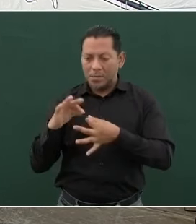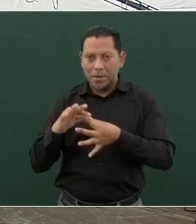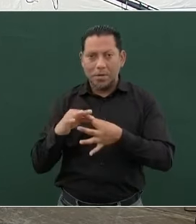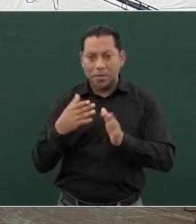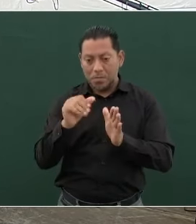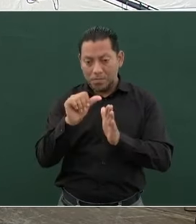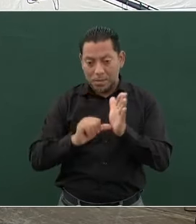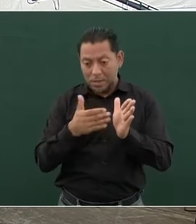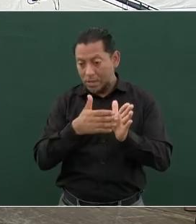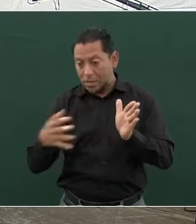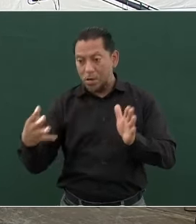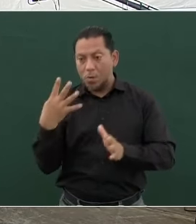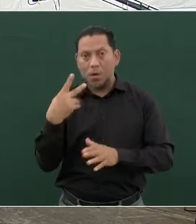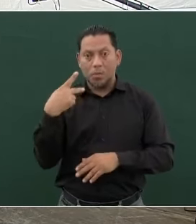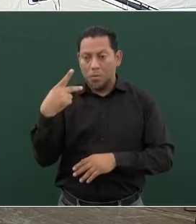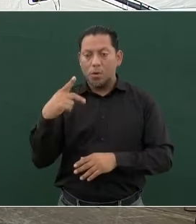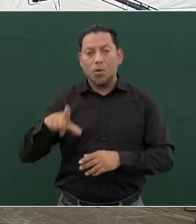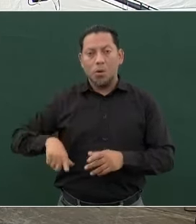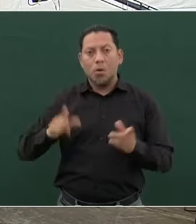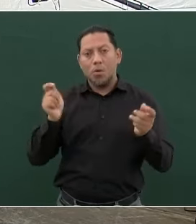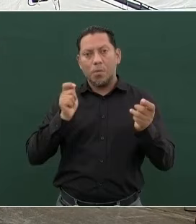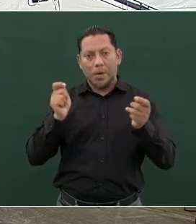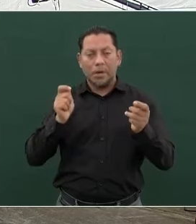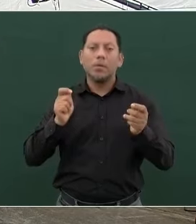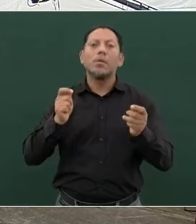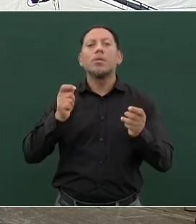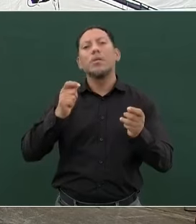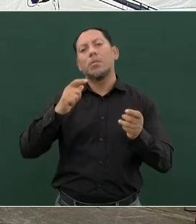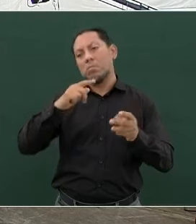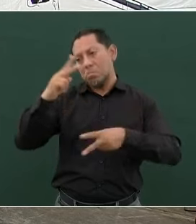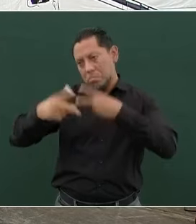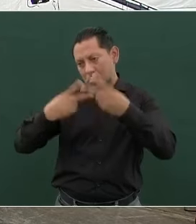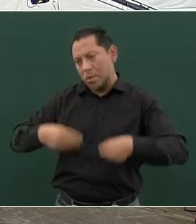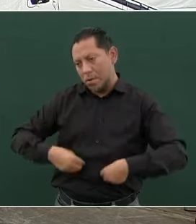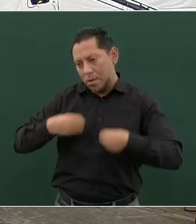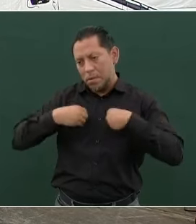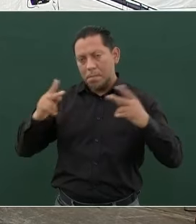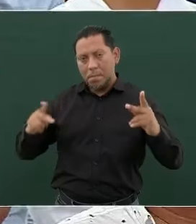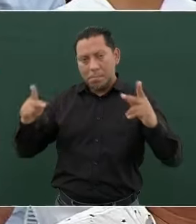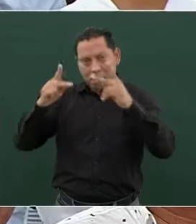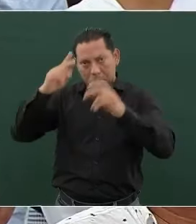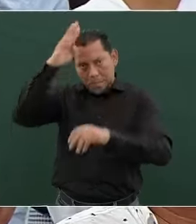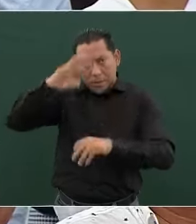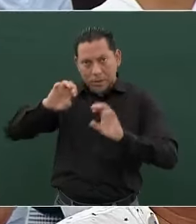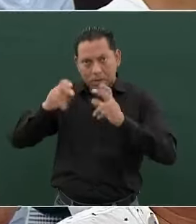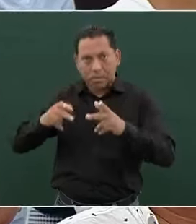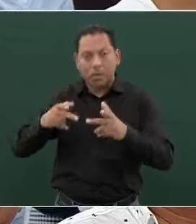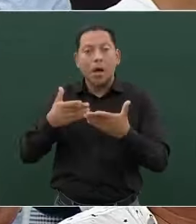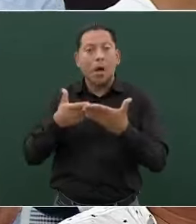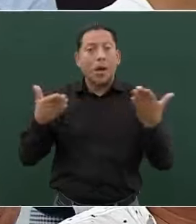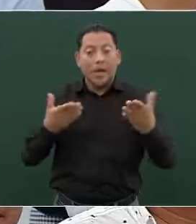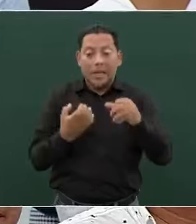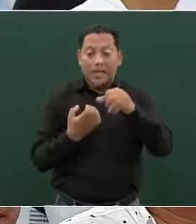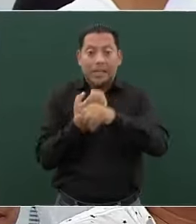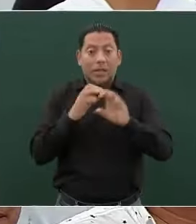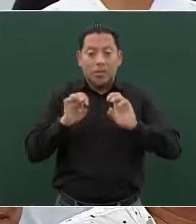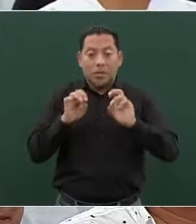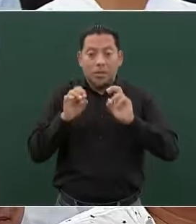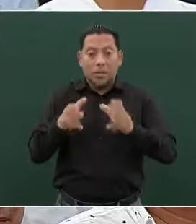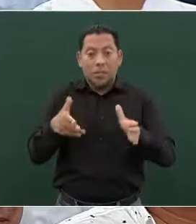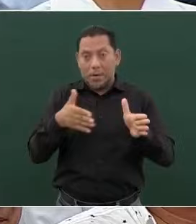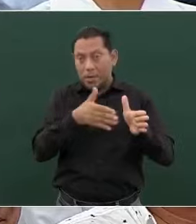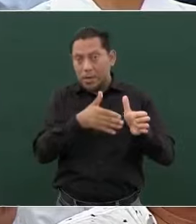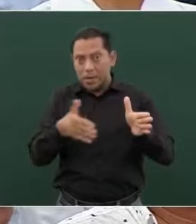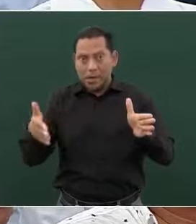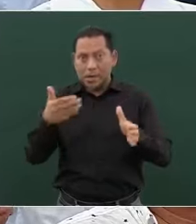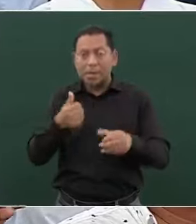esta administración, se va a vivir a Palenque. ¿Cómo espera dejar al estado de Chiapas en la administración